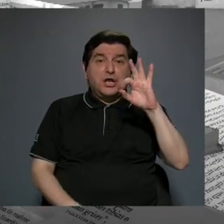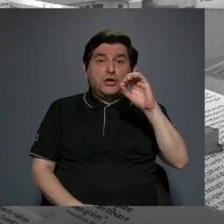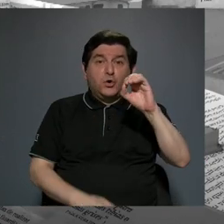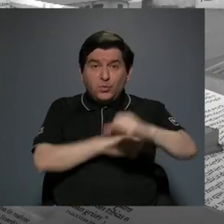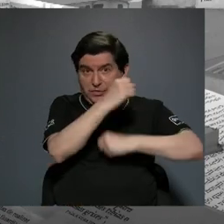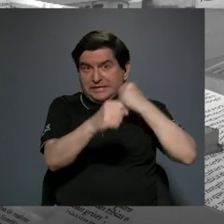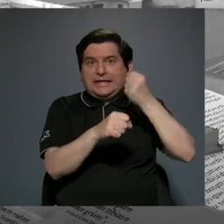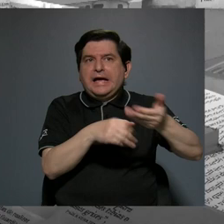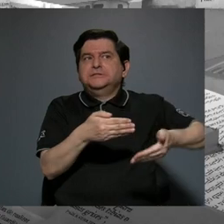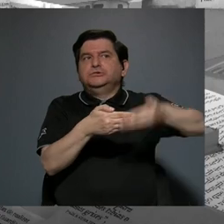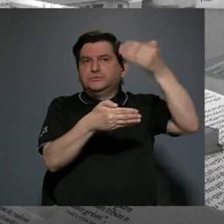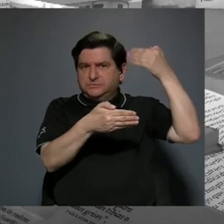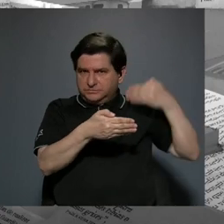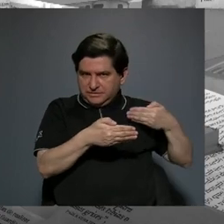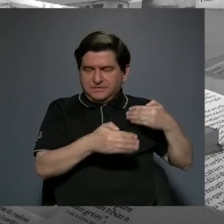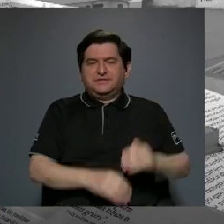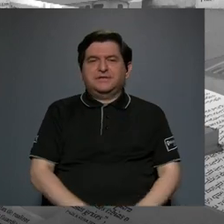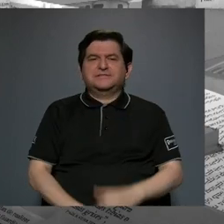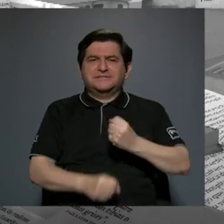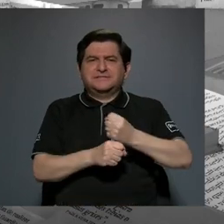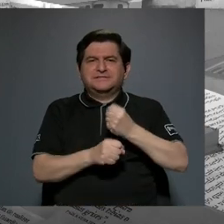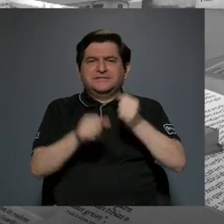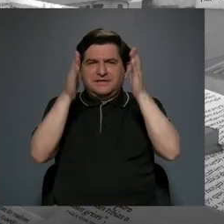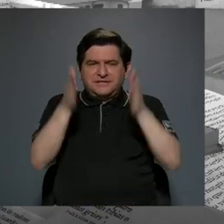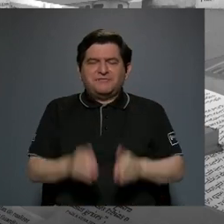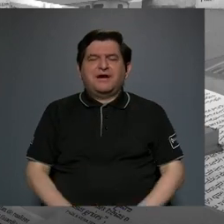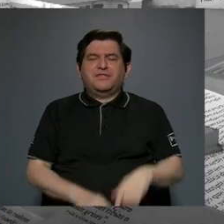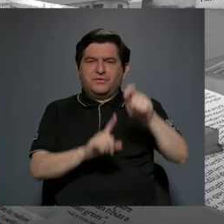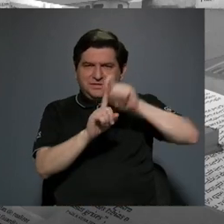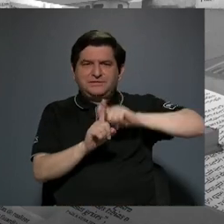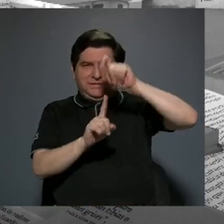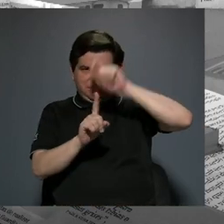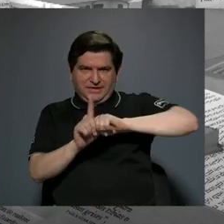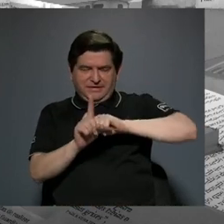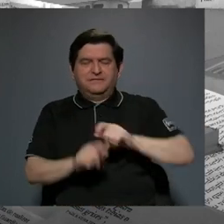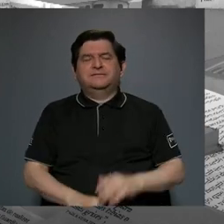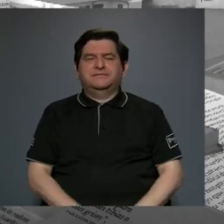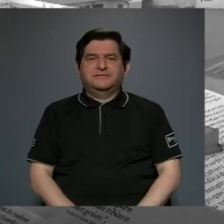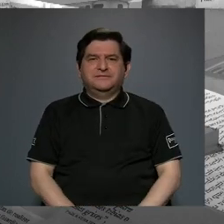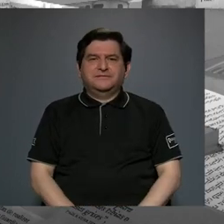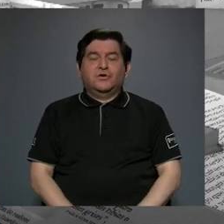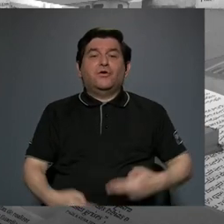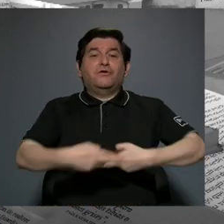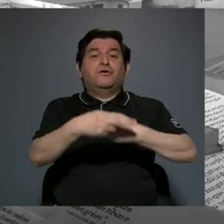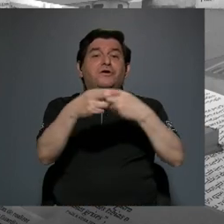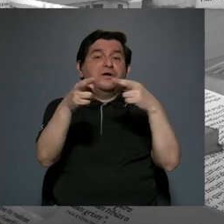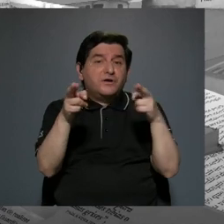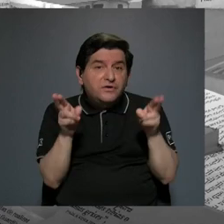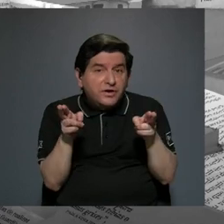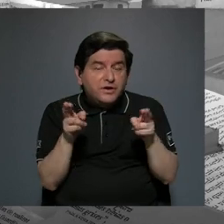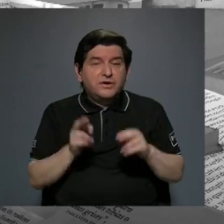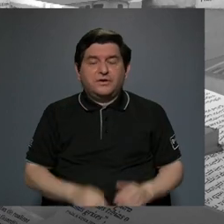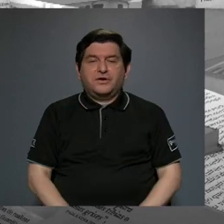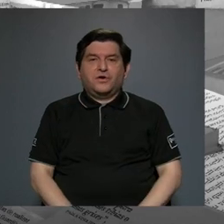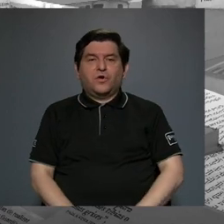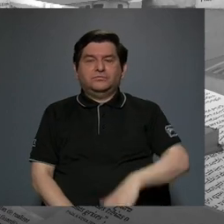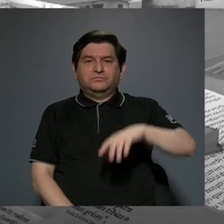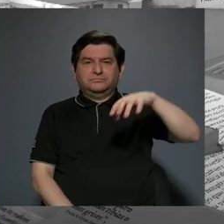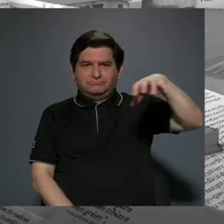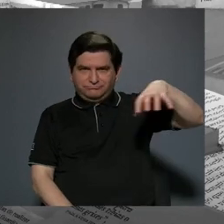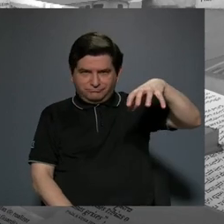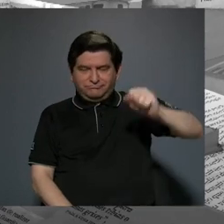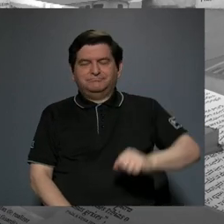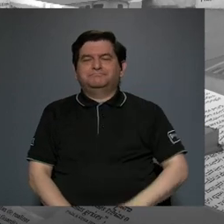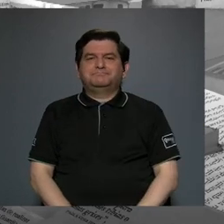años, hace 90 años de los trabajadores bananeros en la región del Atlántico.